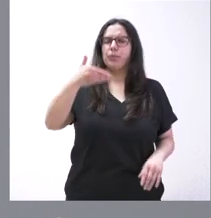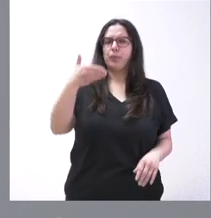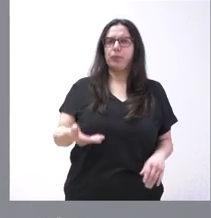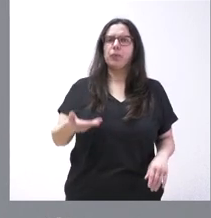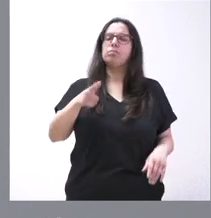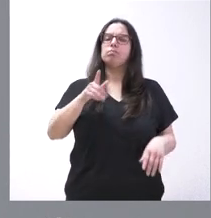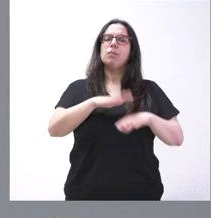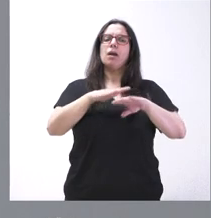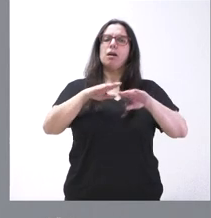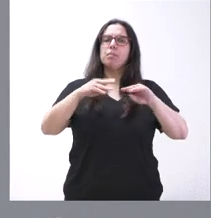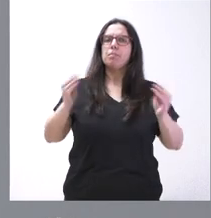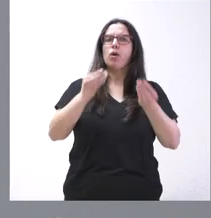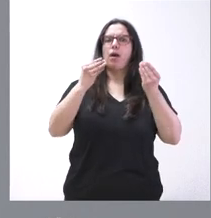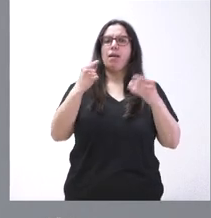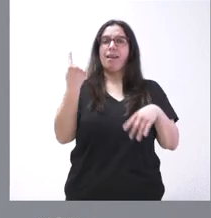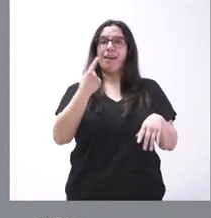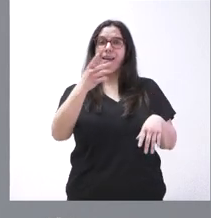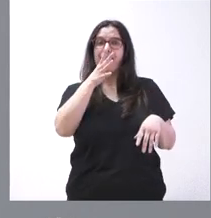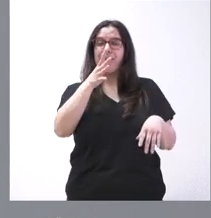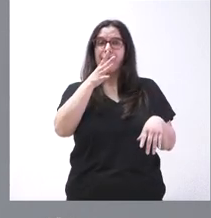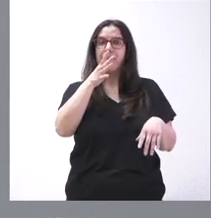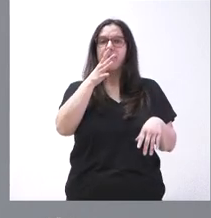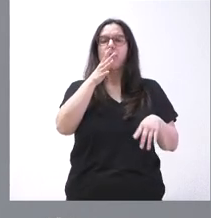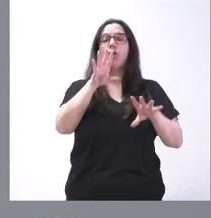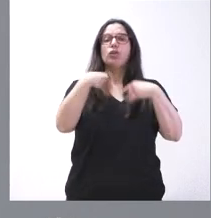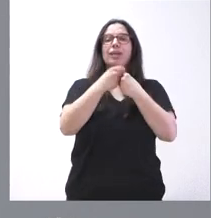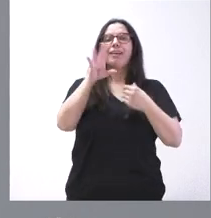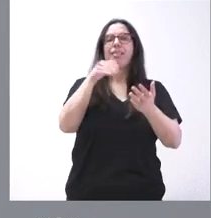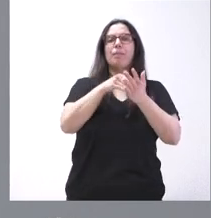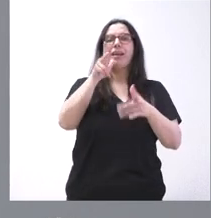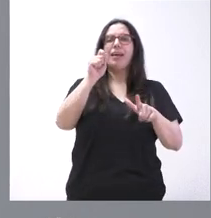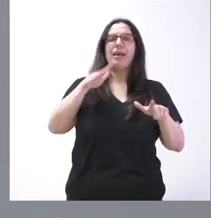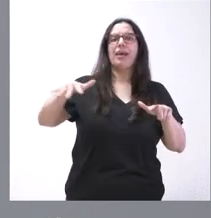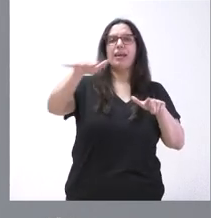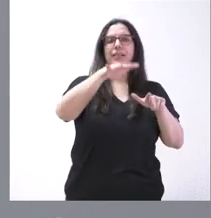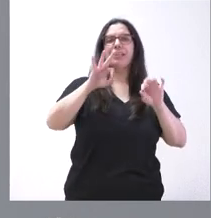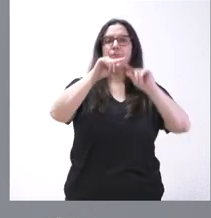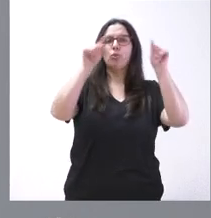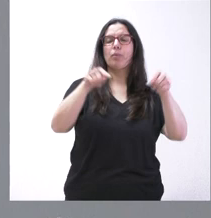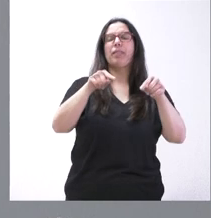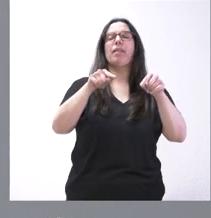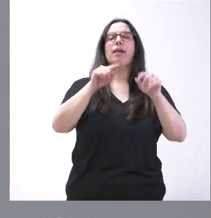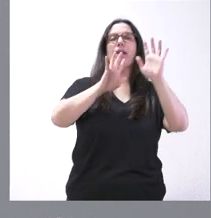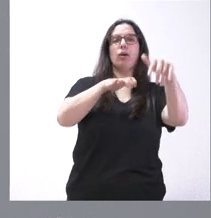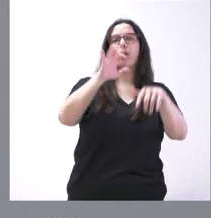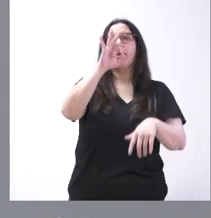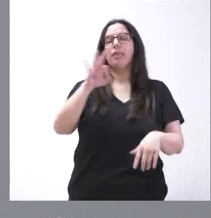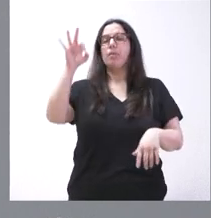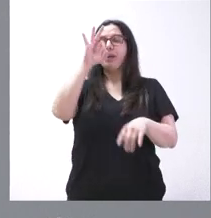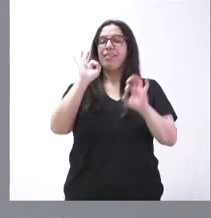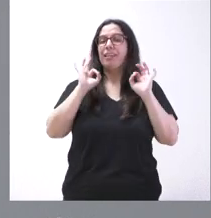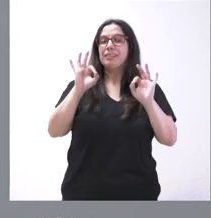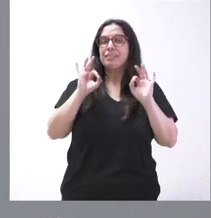mejora el regadío y lo moderniza en 15.000 hectáreas de superficie en las provincias de León y de Palencia. Estamos hablando en concreto